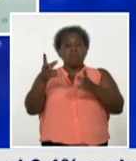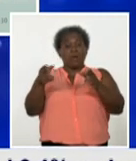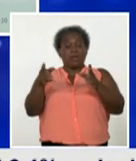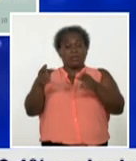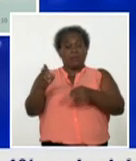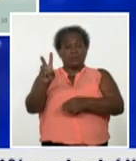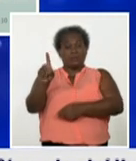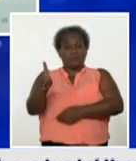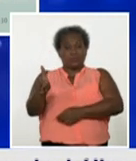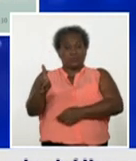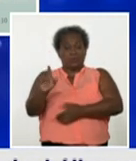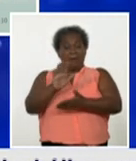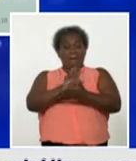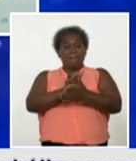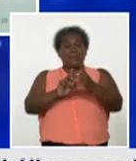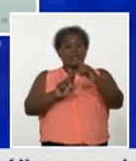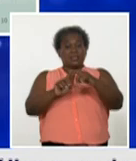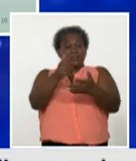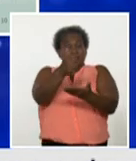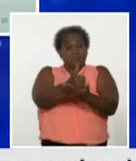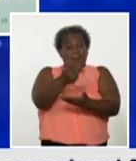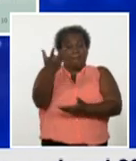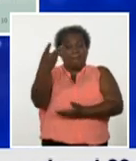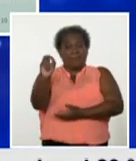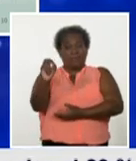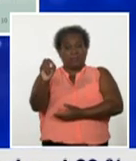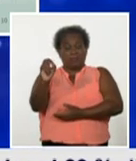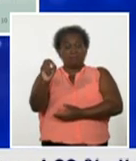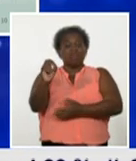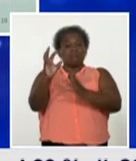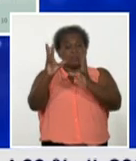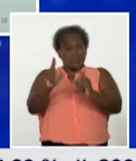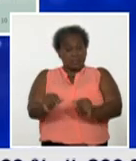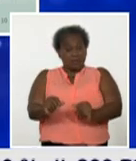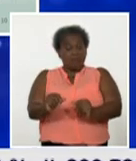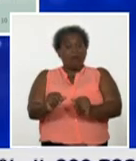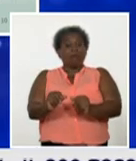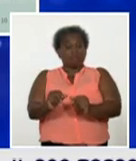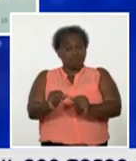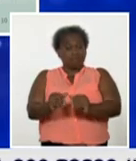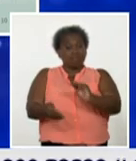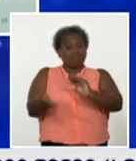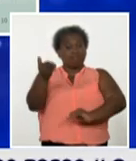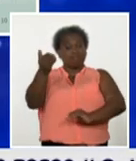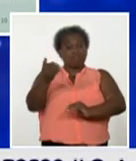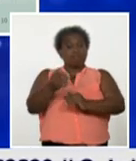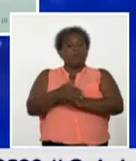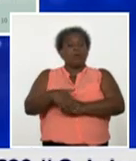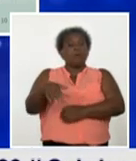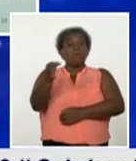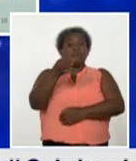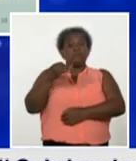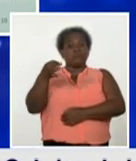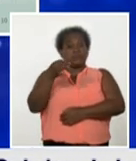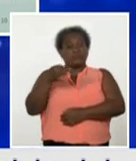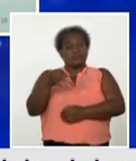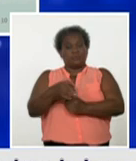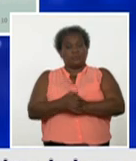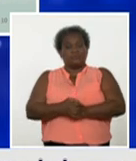y matanza con veinte las cifras más elevadas de por municipio de esta provincia